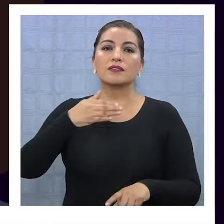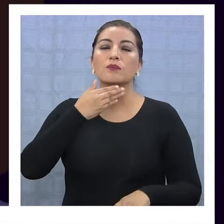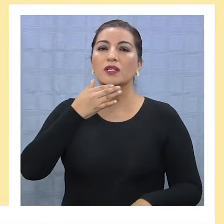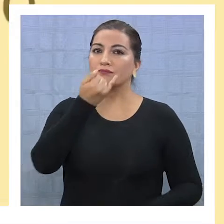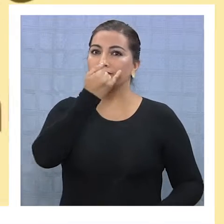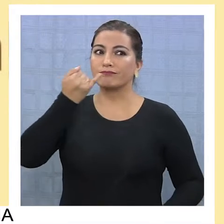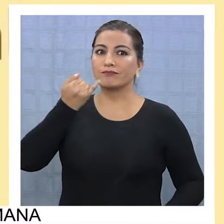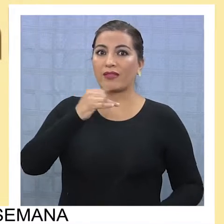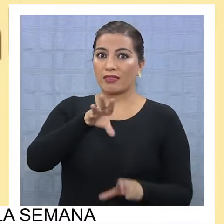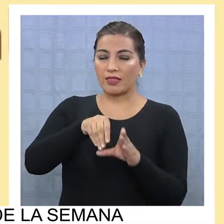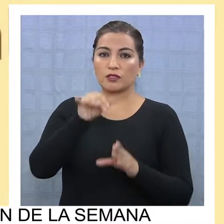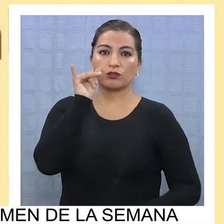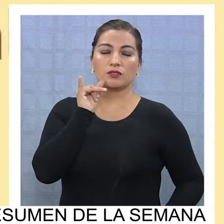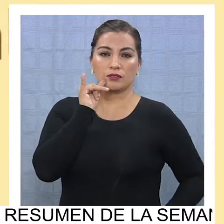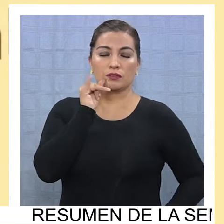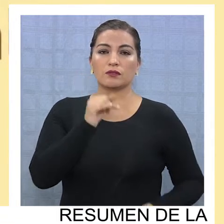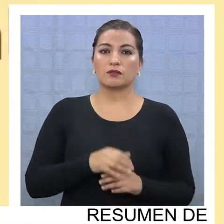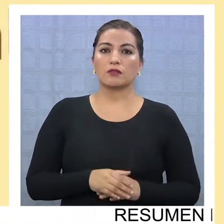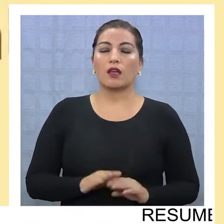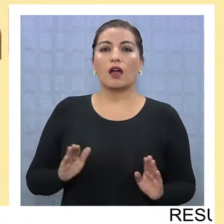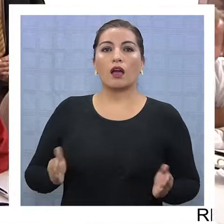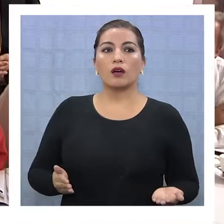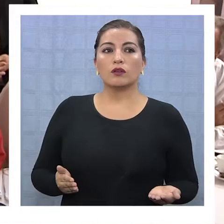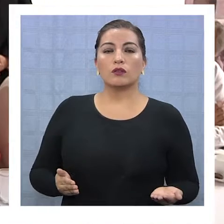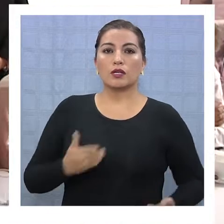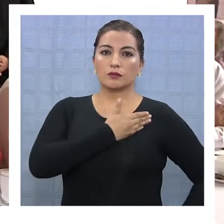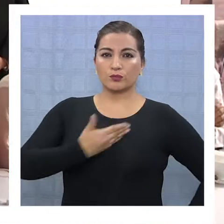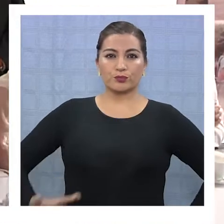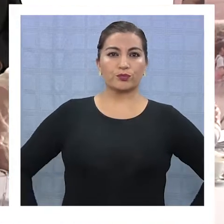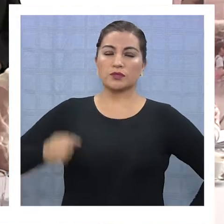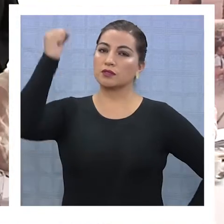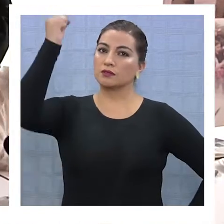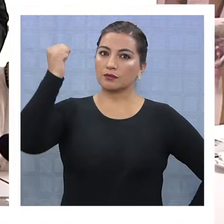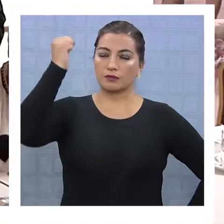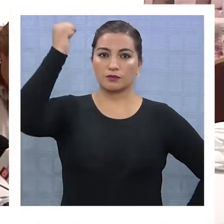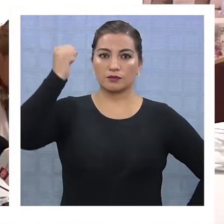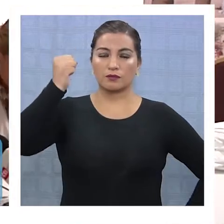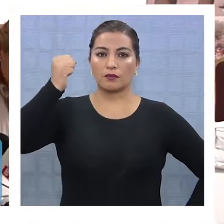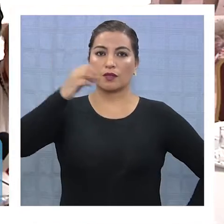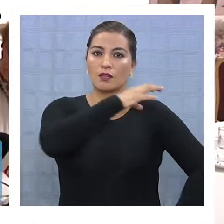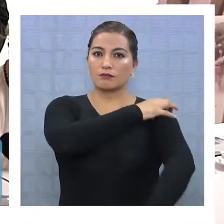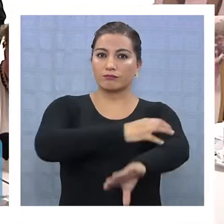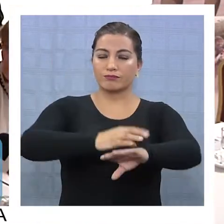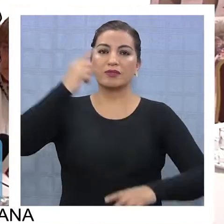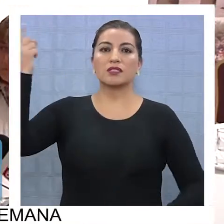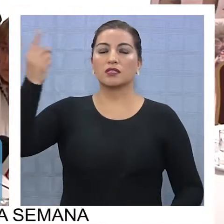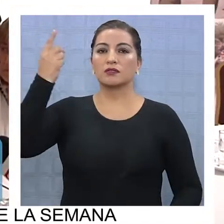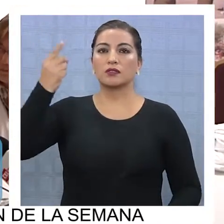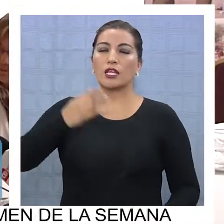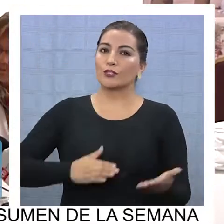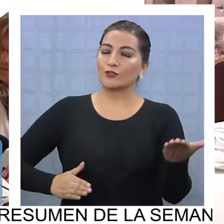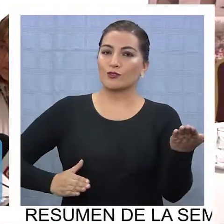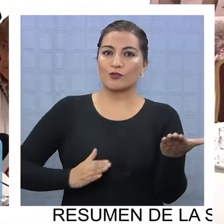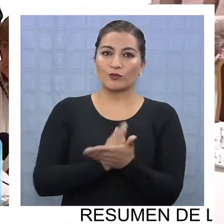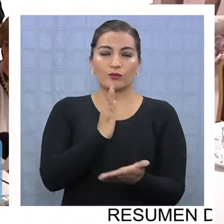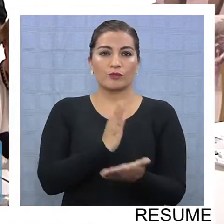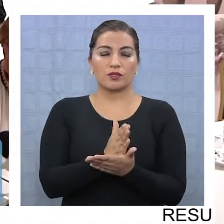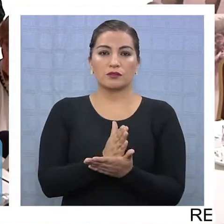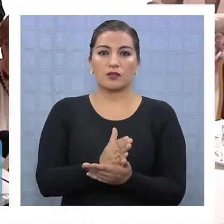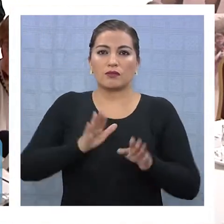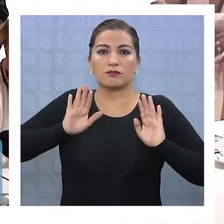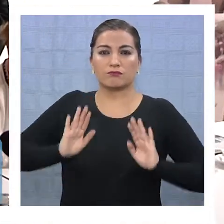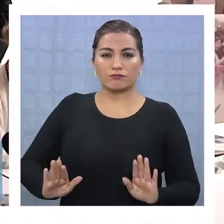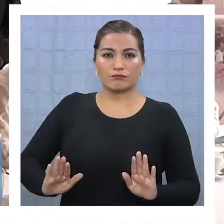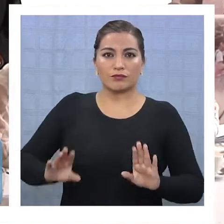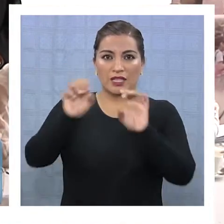el narcotráfico en la región. En este momento el presidente Sebastián Piñera, a nivel nacional, está dando el vamos al STOP